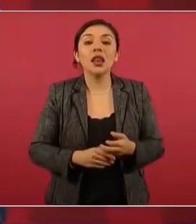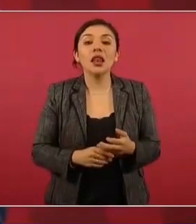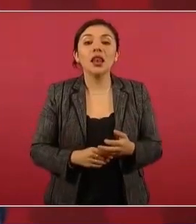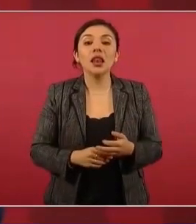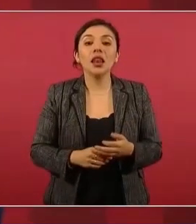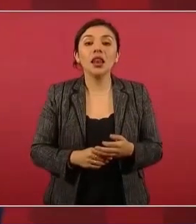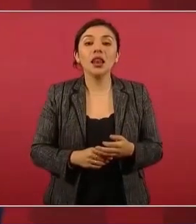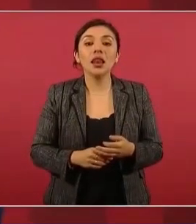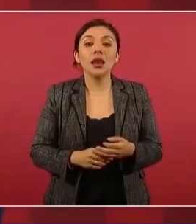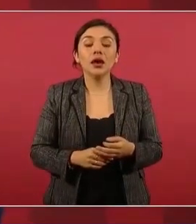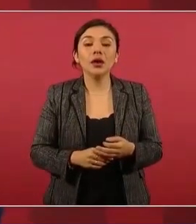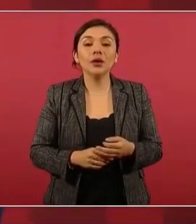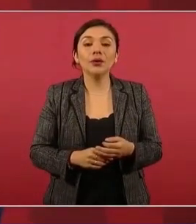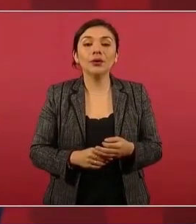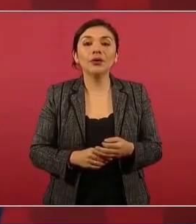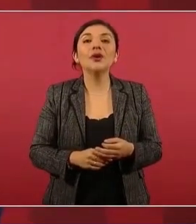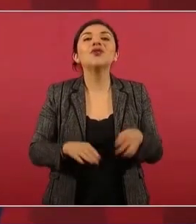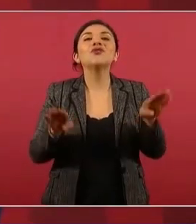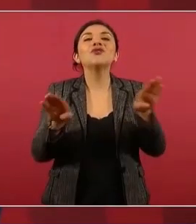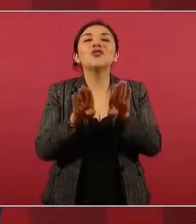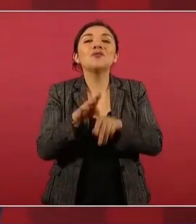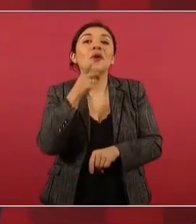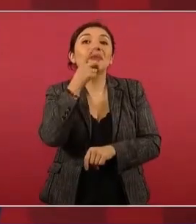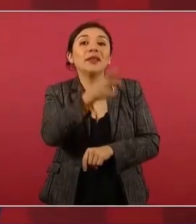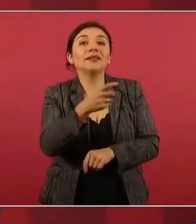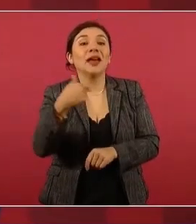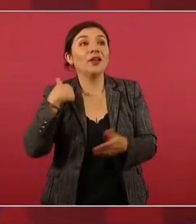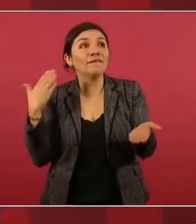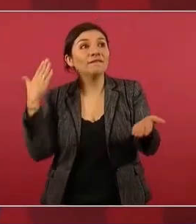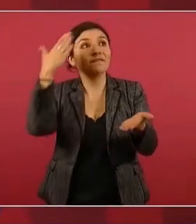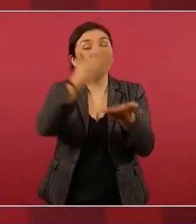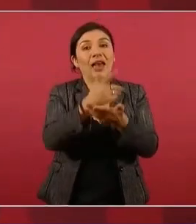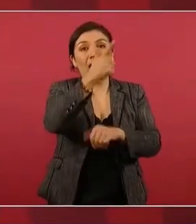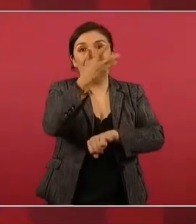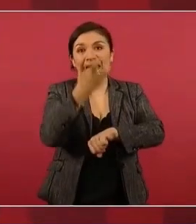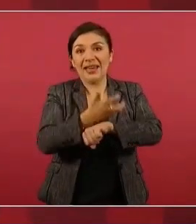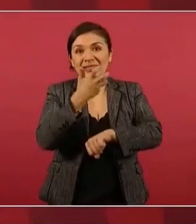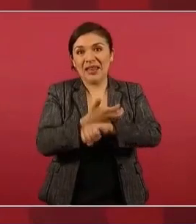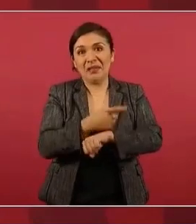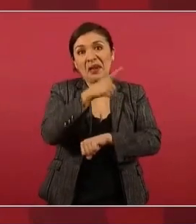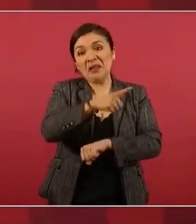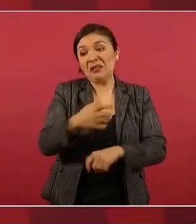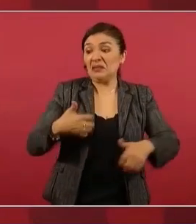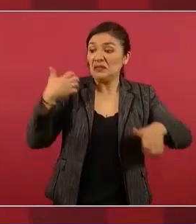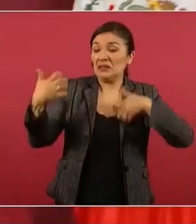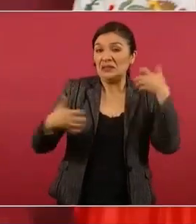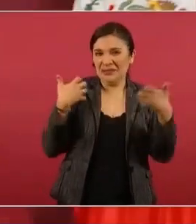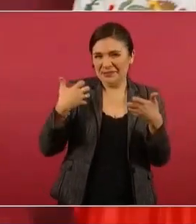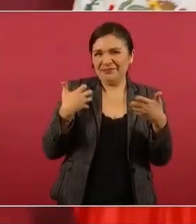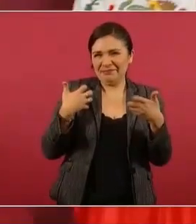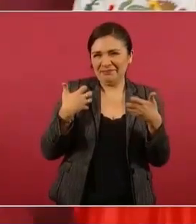Como supuestamente me recibieron en la Casa Blanca, a ver,